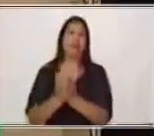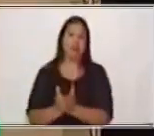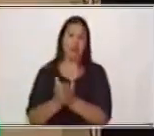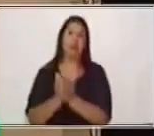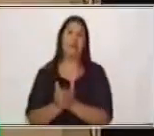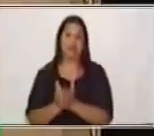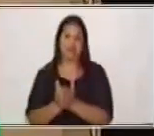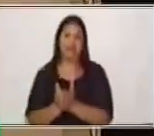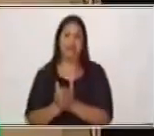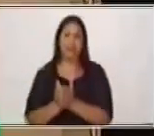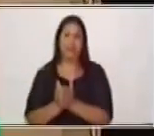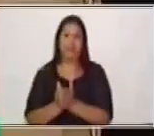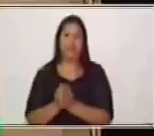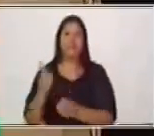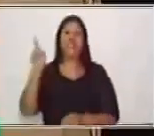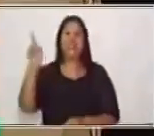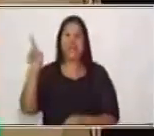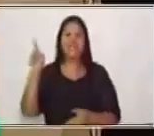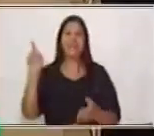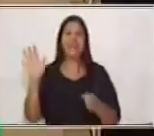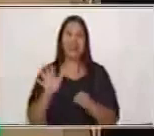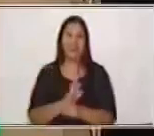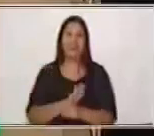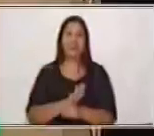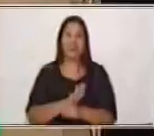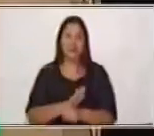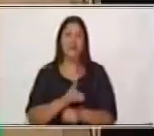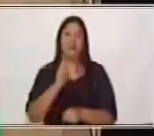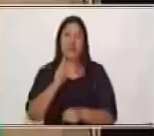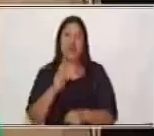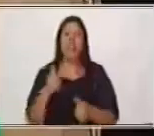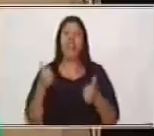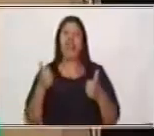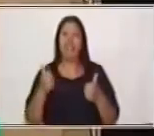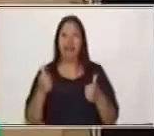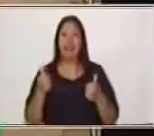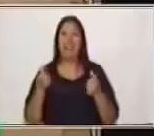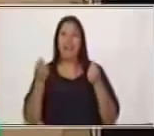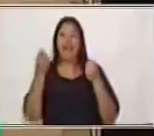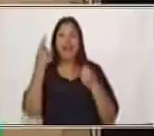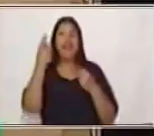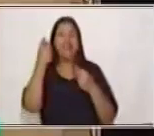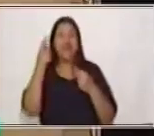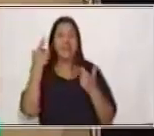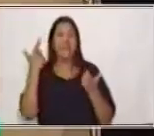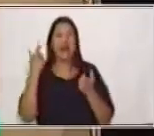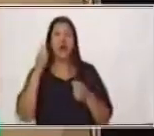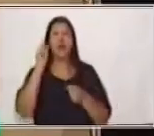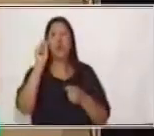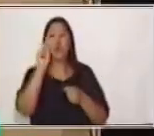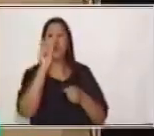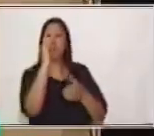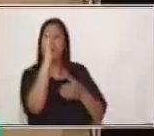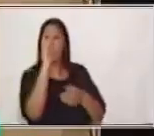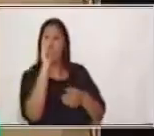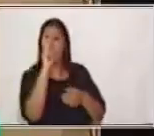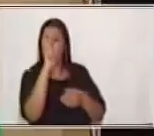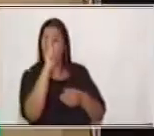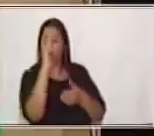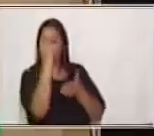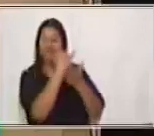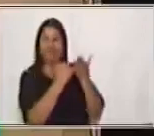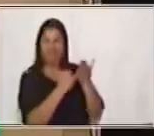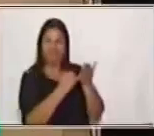nuestra imagen, ¿verdad? Nos damos cuenta que una imagen puede sustituir también a una palabra. Nosotros desarrollamos nuestro pensamiento y